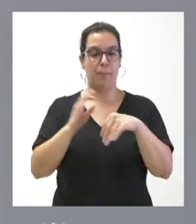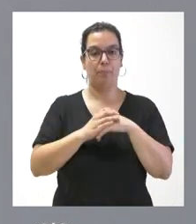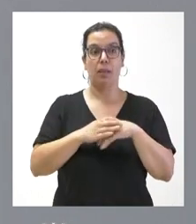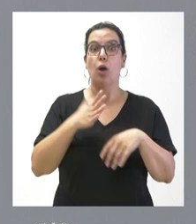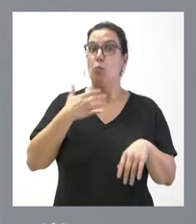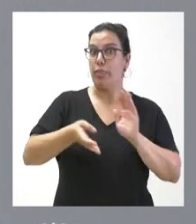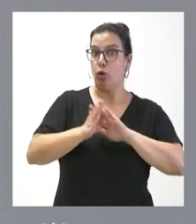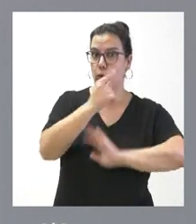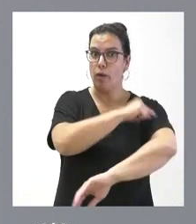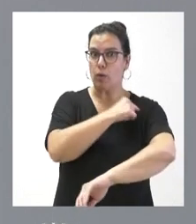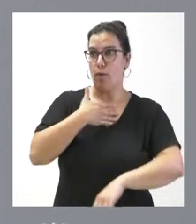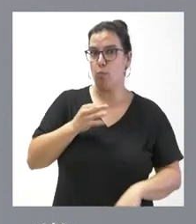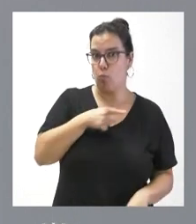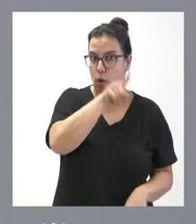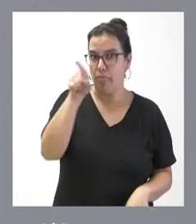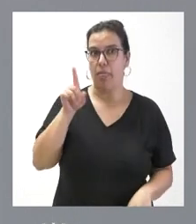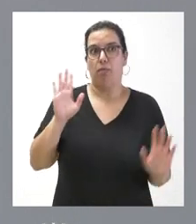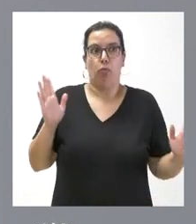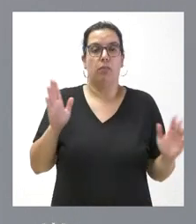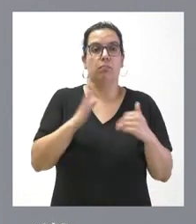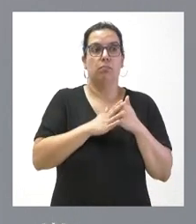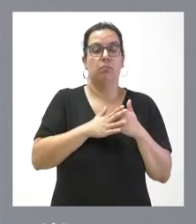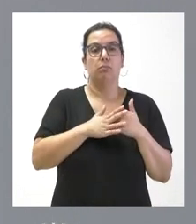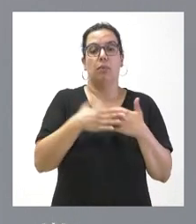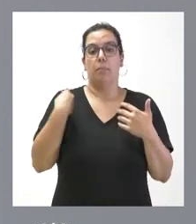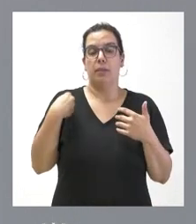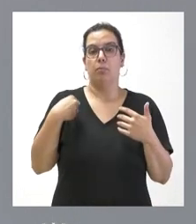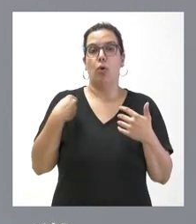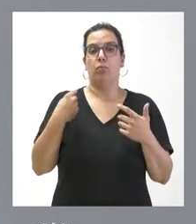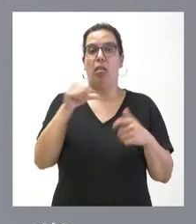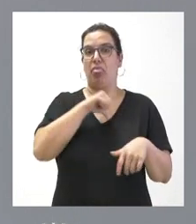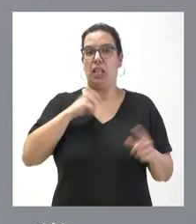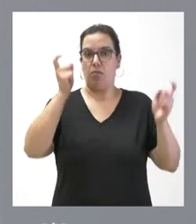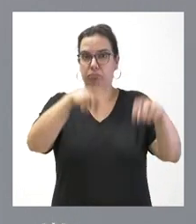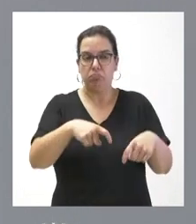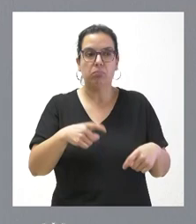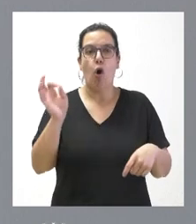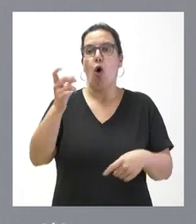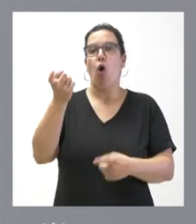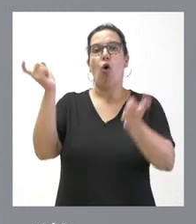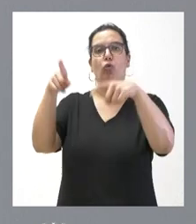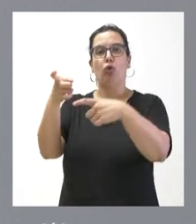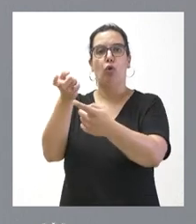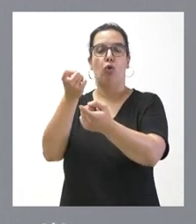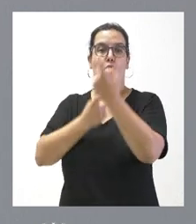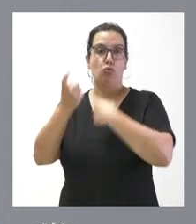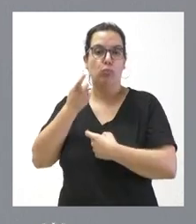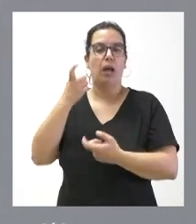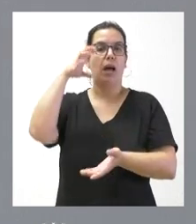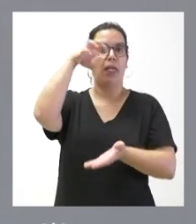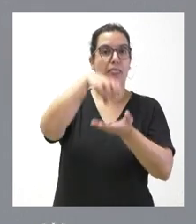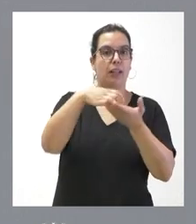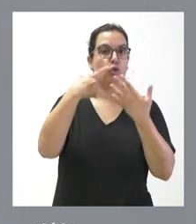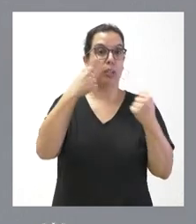vacunarse. Y, por tanto, mediante el procedimiento de autocita o de consulta, en el centro de atención